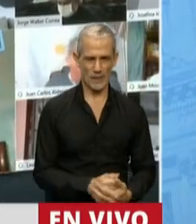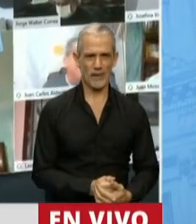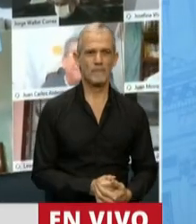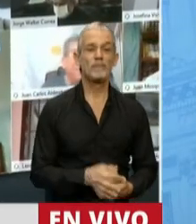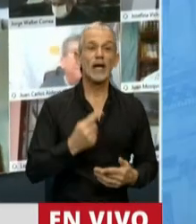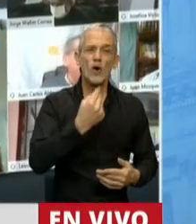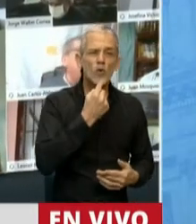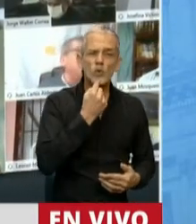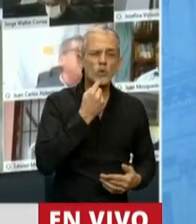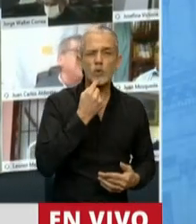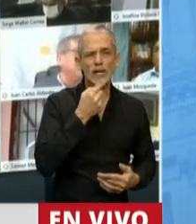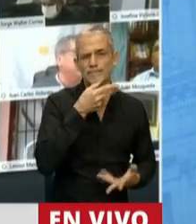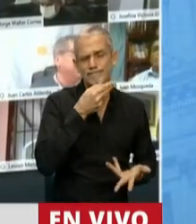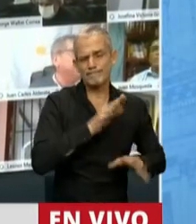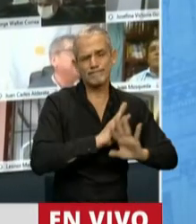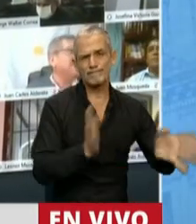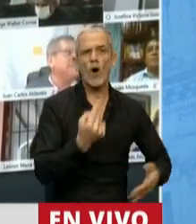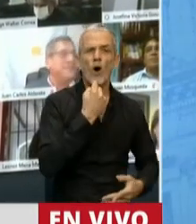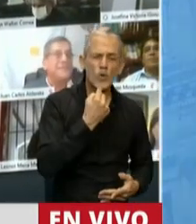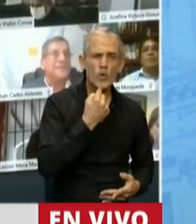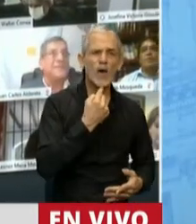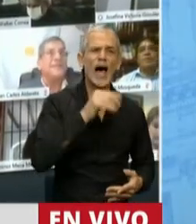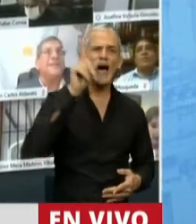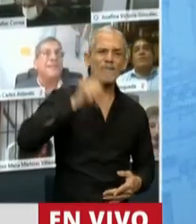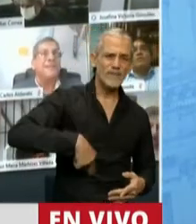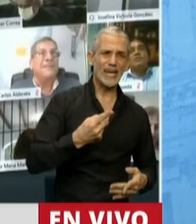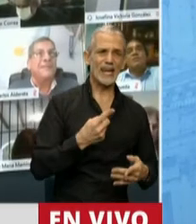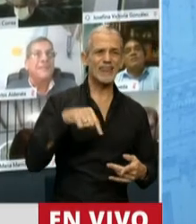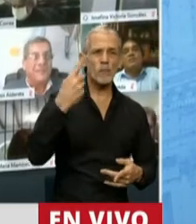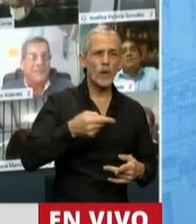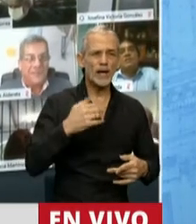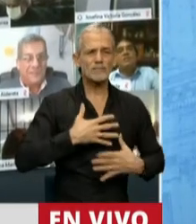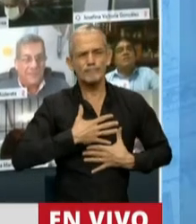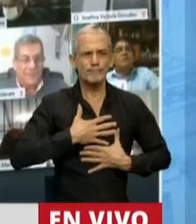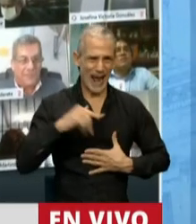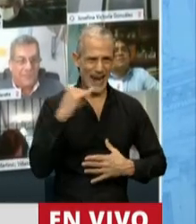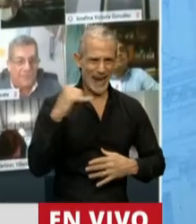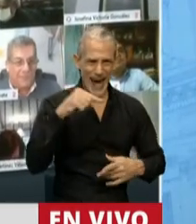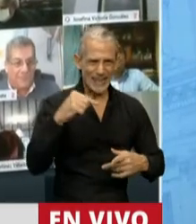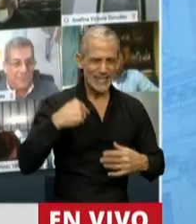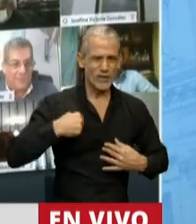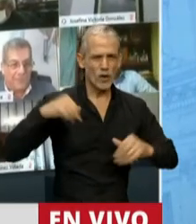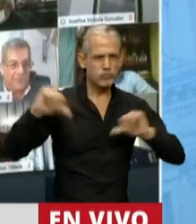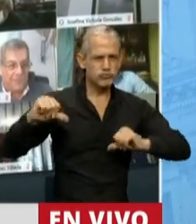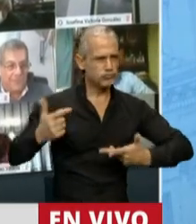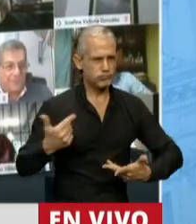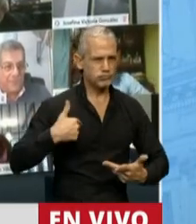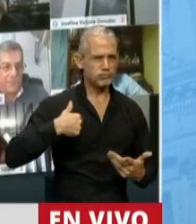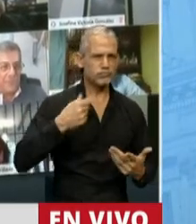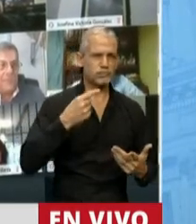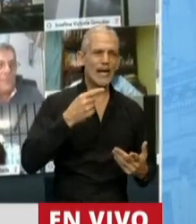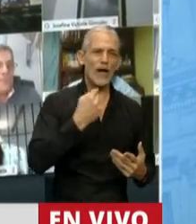la incertidumbre estimula conductas negativas, la incertidumbre estimula conductas